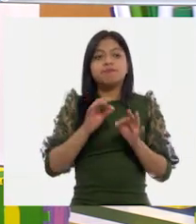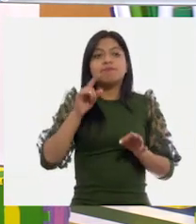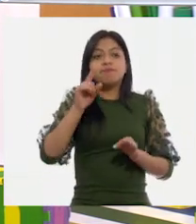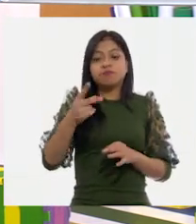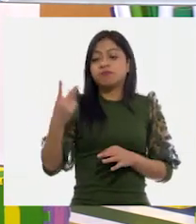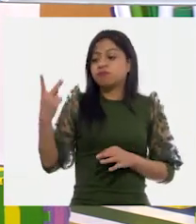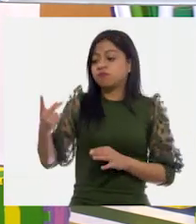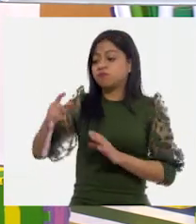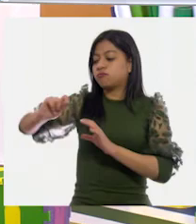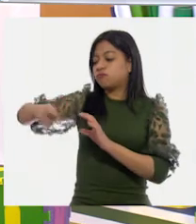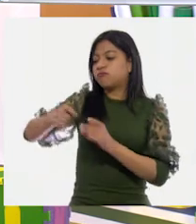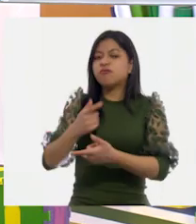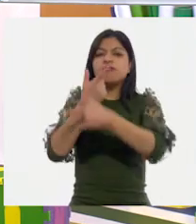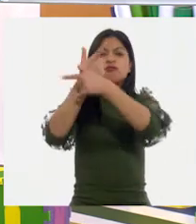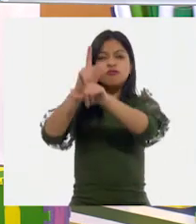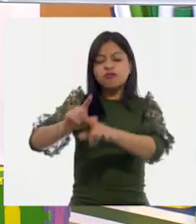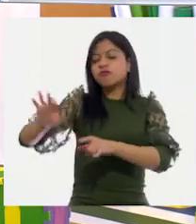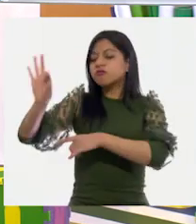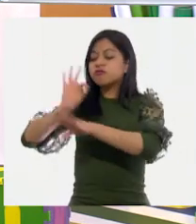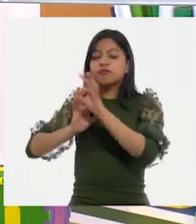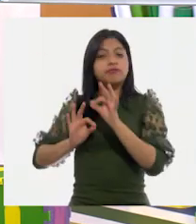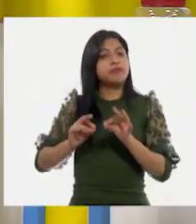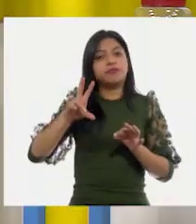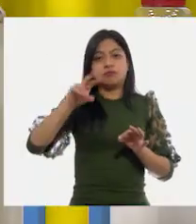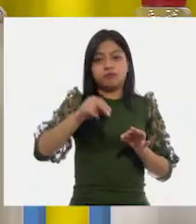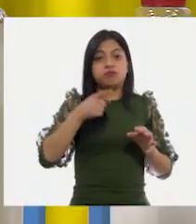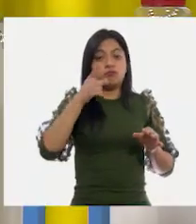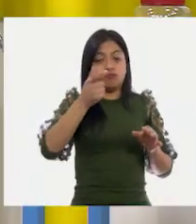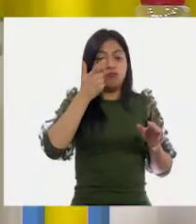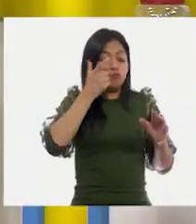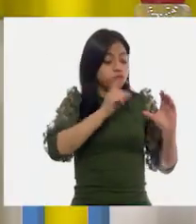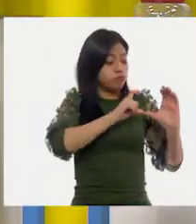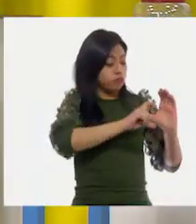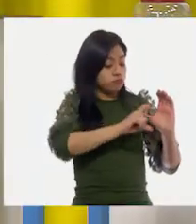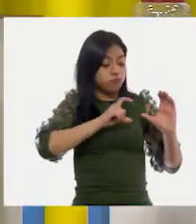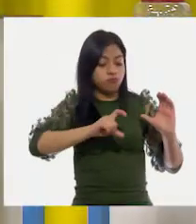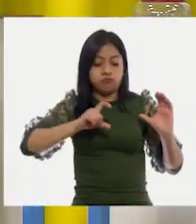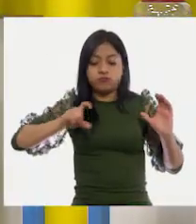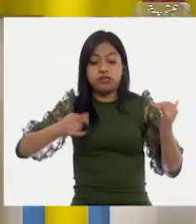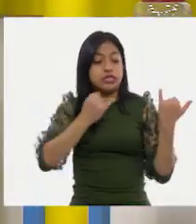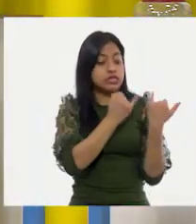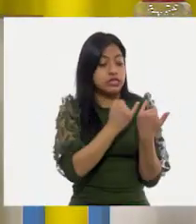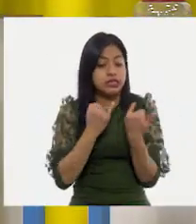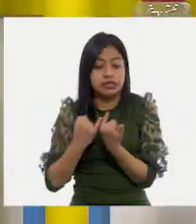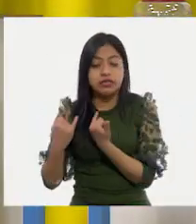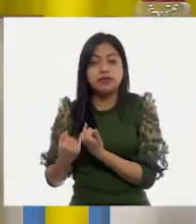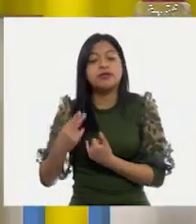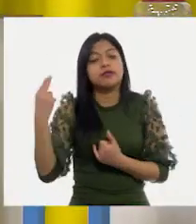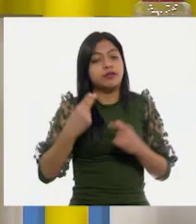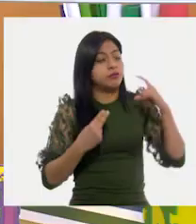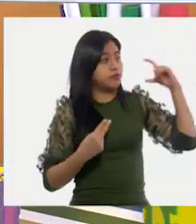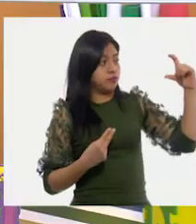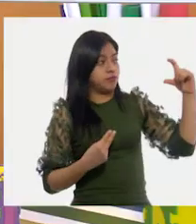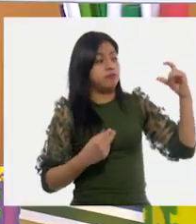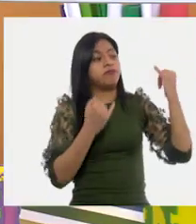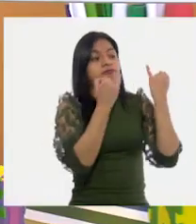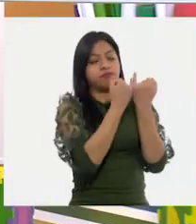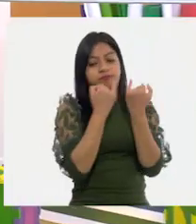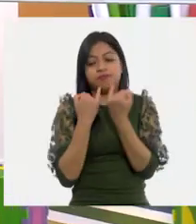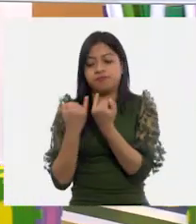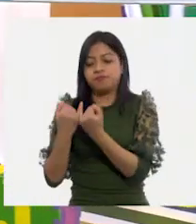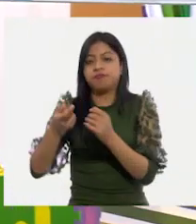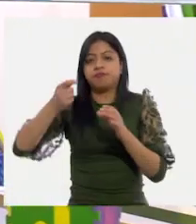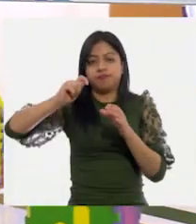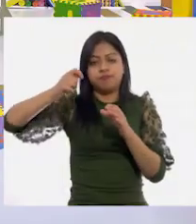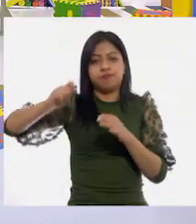fácil tomar estas dos, pero no. Y aunque vaciaste cinco cucharadas, pues no se llenaron los vasos. Muy bien. Entonces,